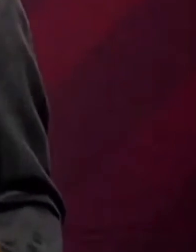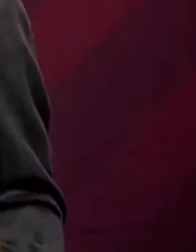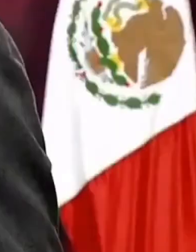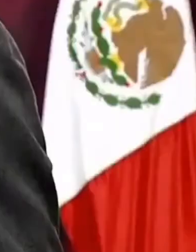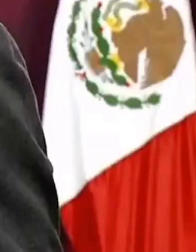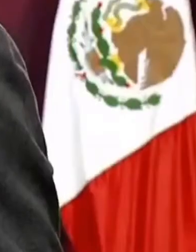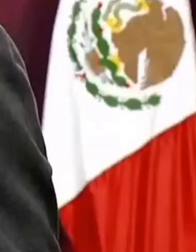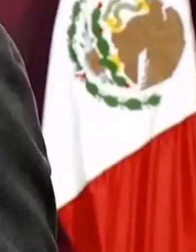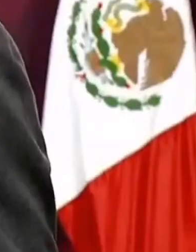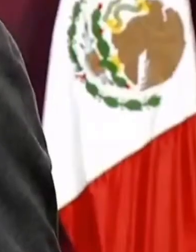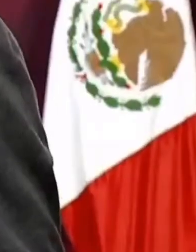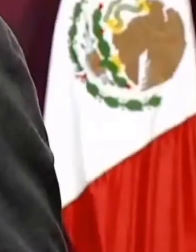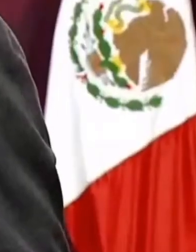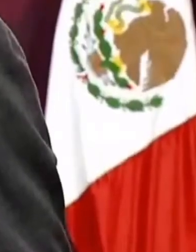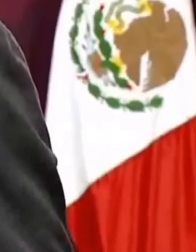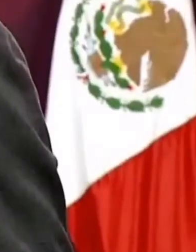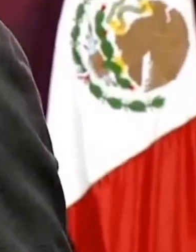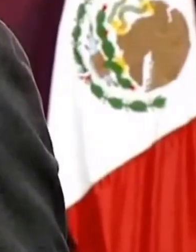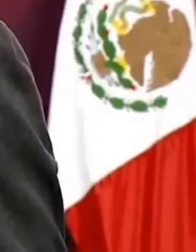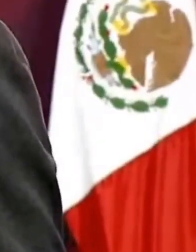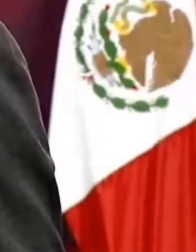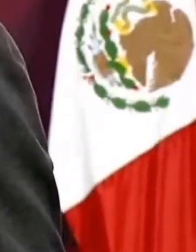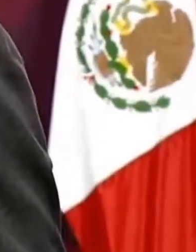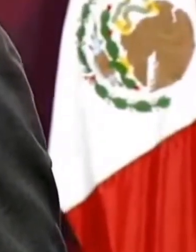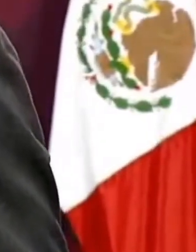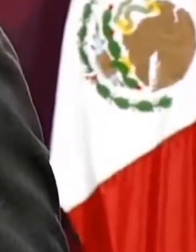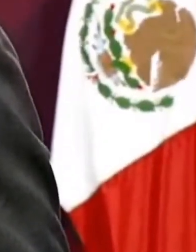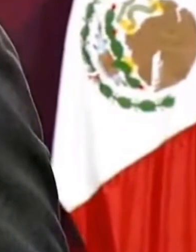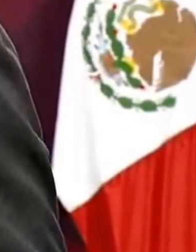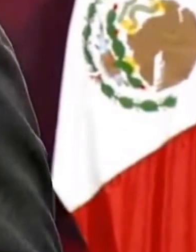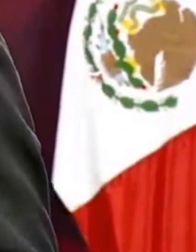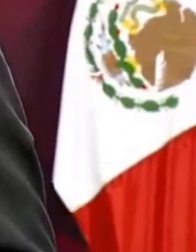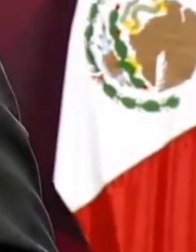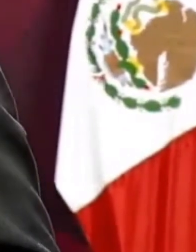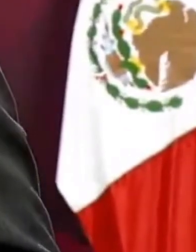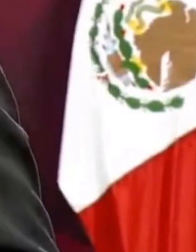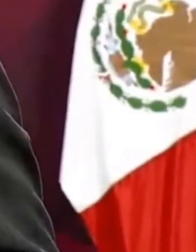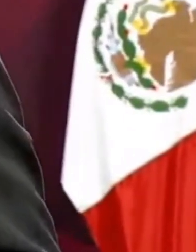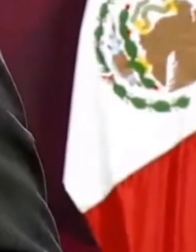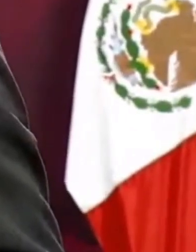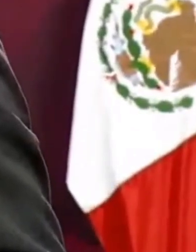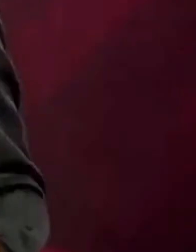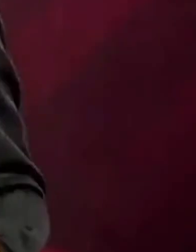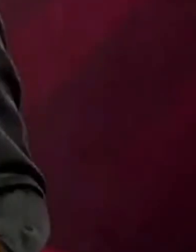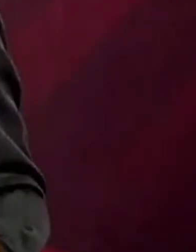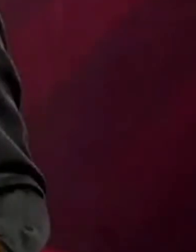los distintos campos de la vida pública.